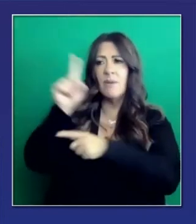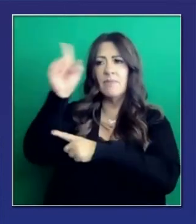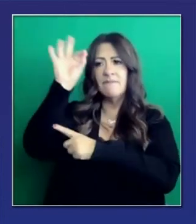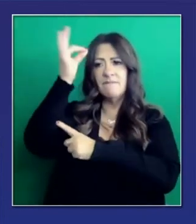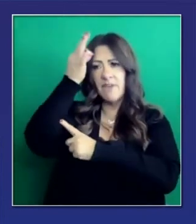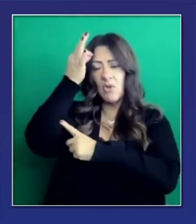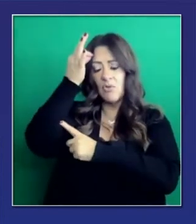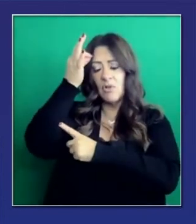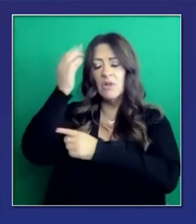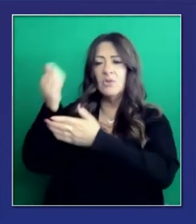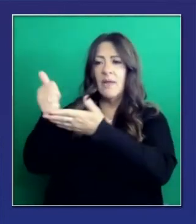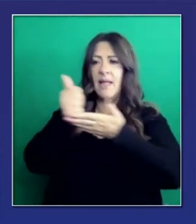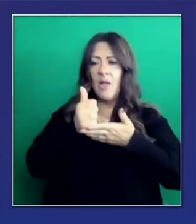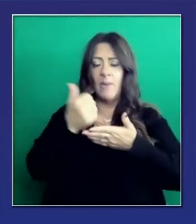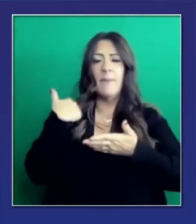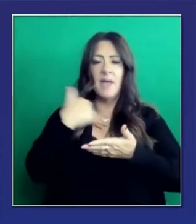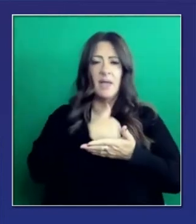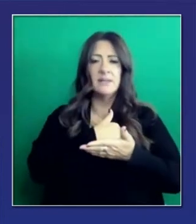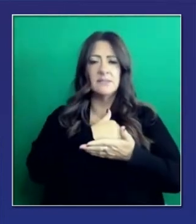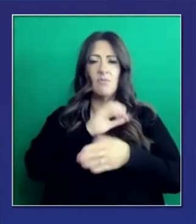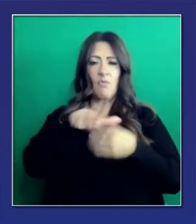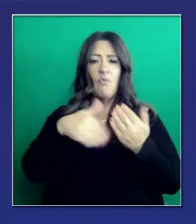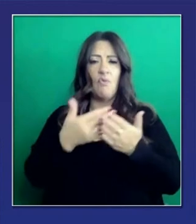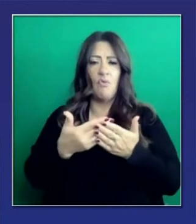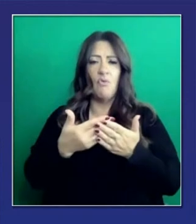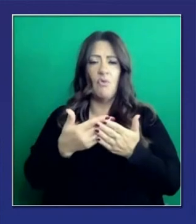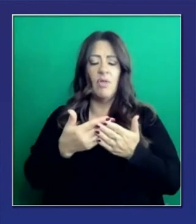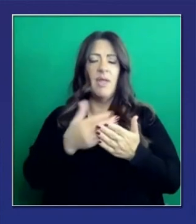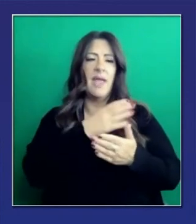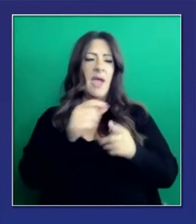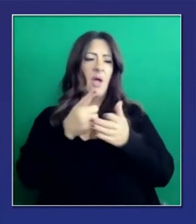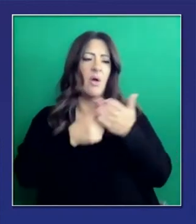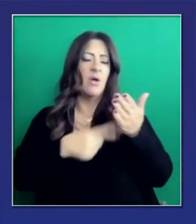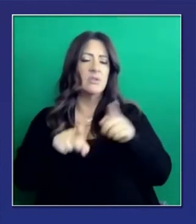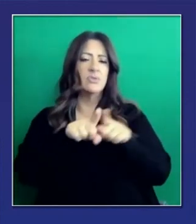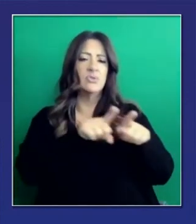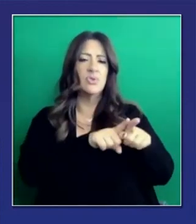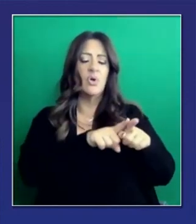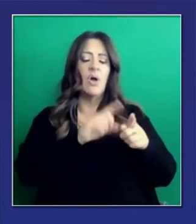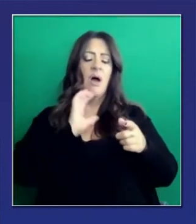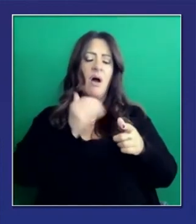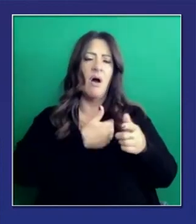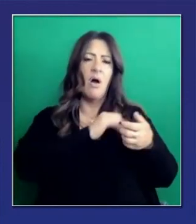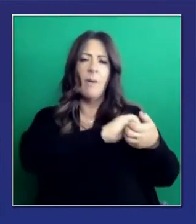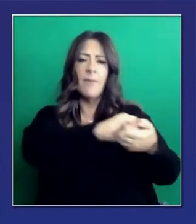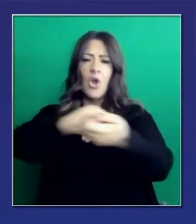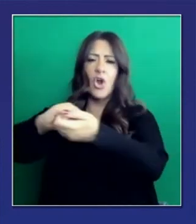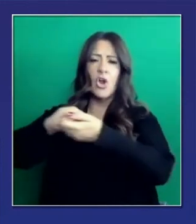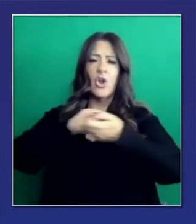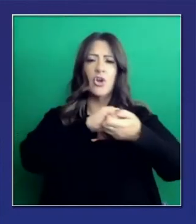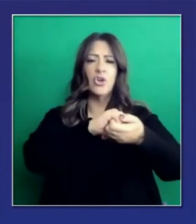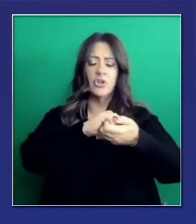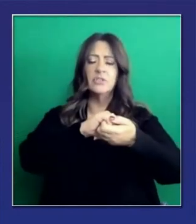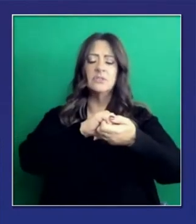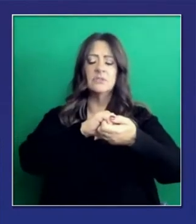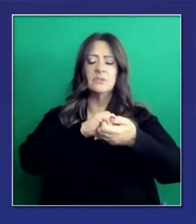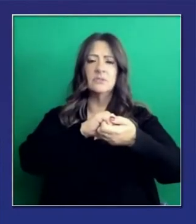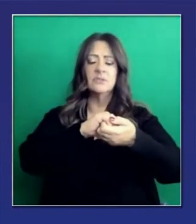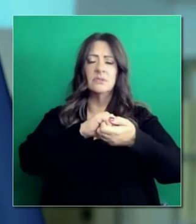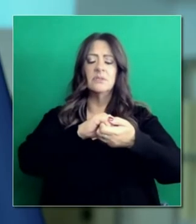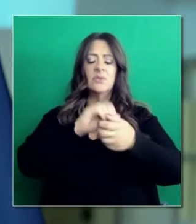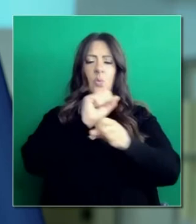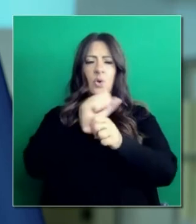la transmisión a través de la vacunación. Como el gobernador ha dicho, nos estamos asociando con otros socios para que los